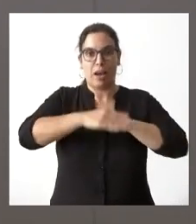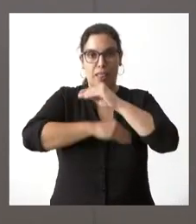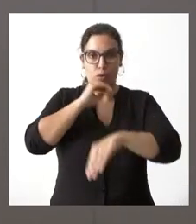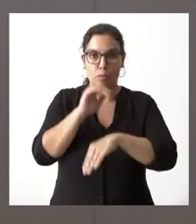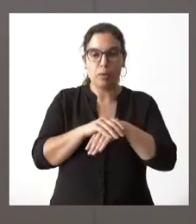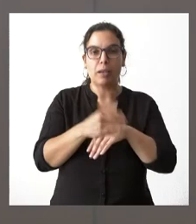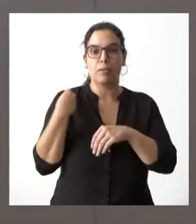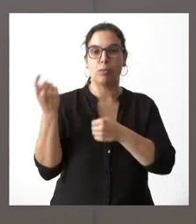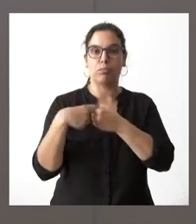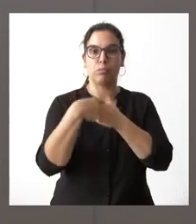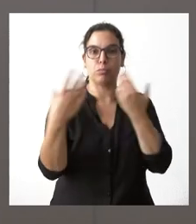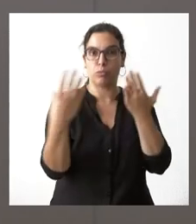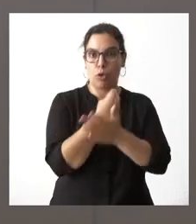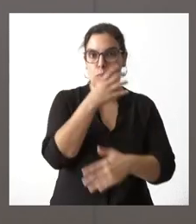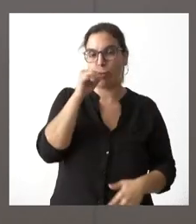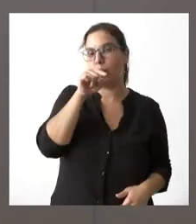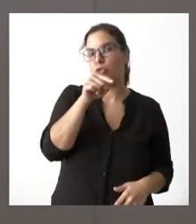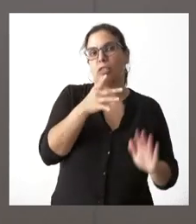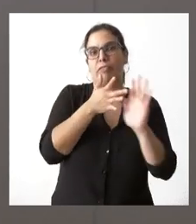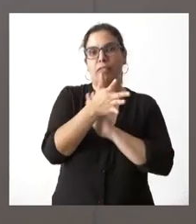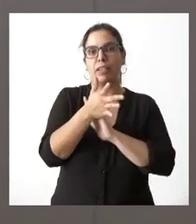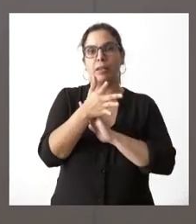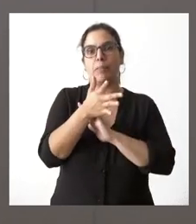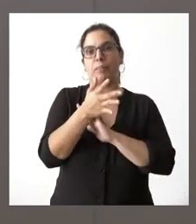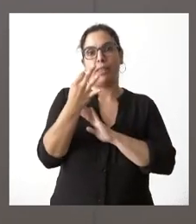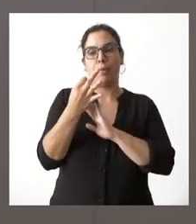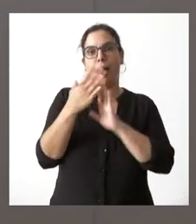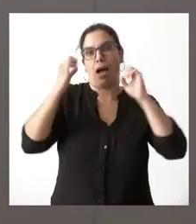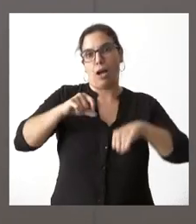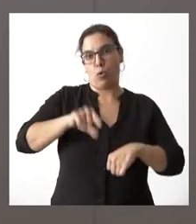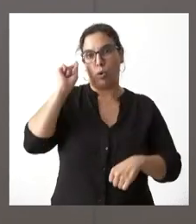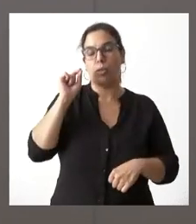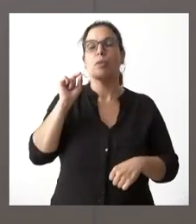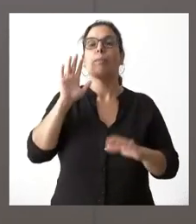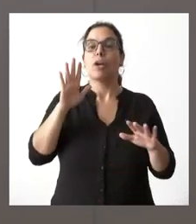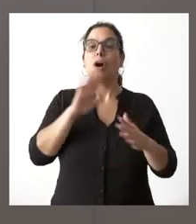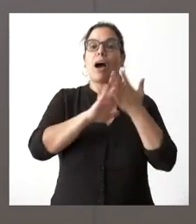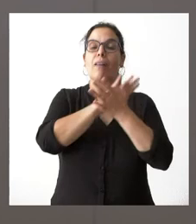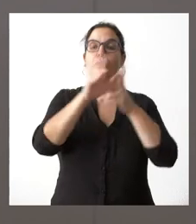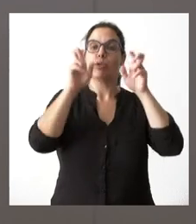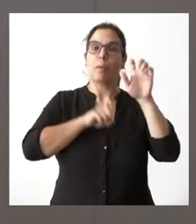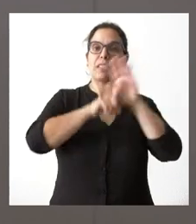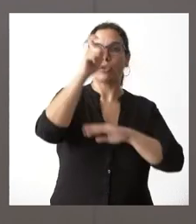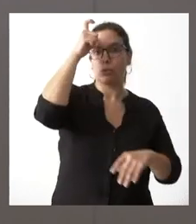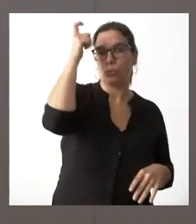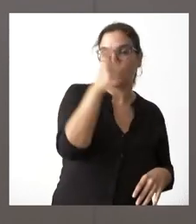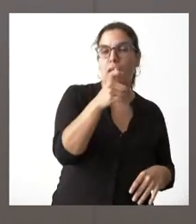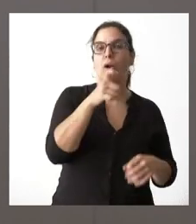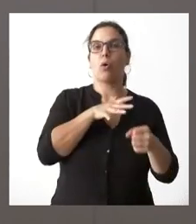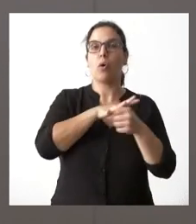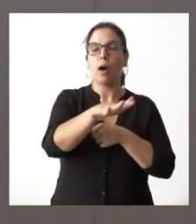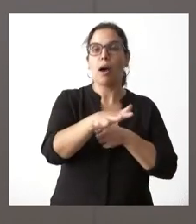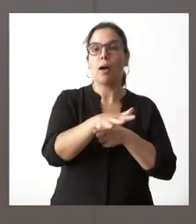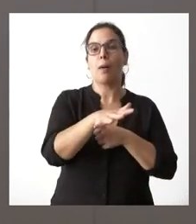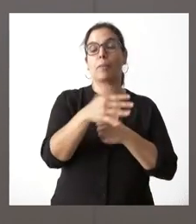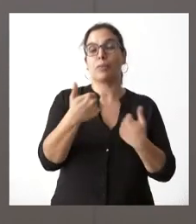con todas las partes porque esta es una posición que tiene que ser conjunta es que cuando hablemos de los asuntos relativos al desarrollo rural y al ámbito de la